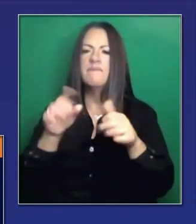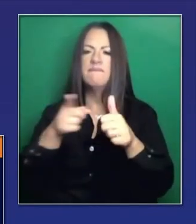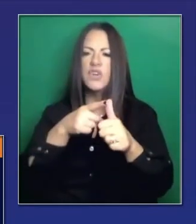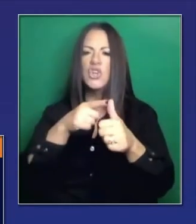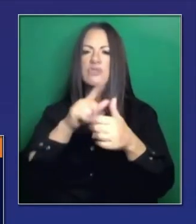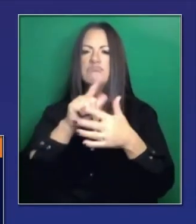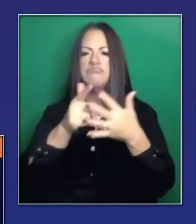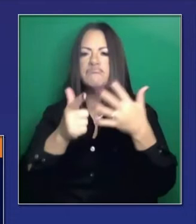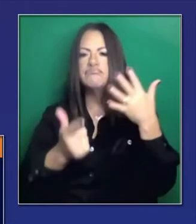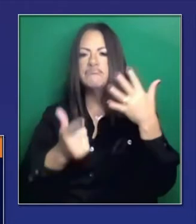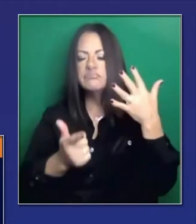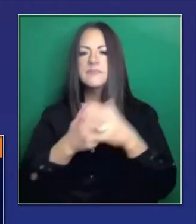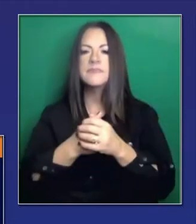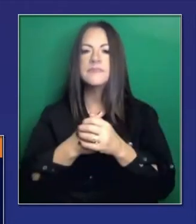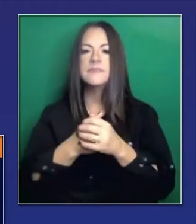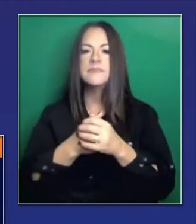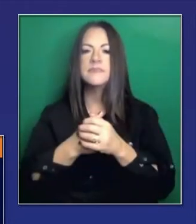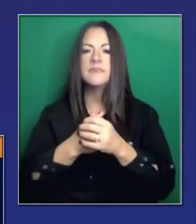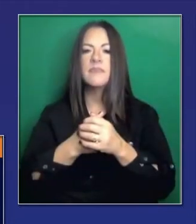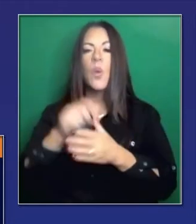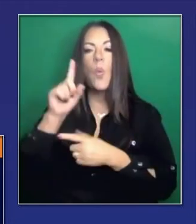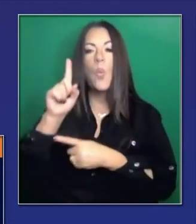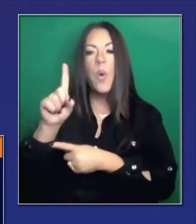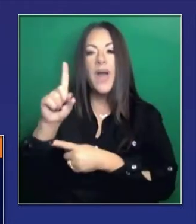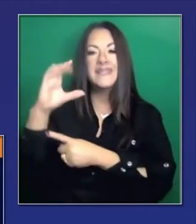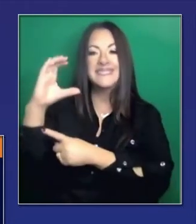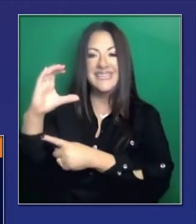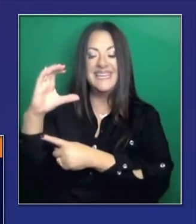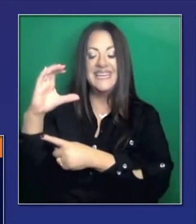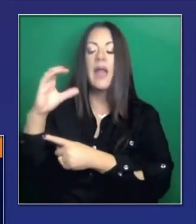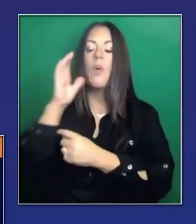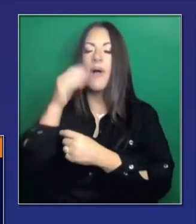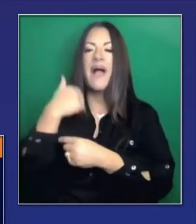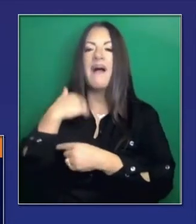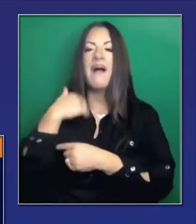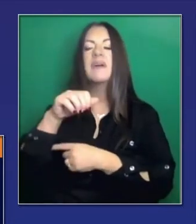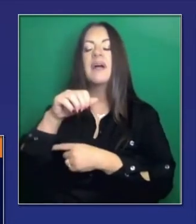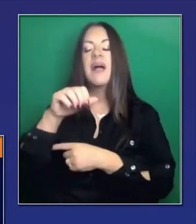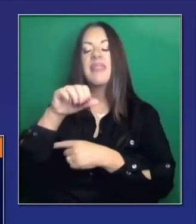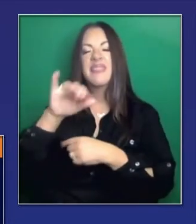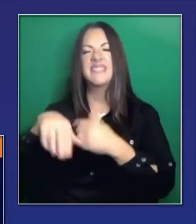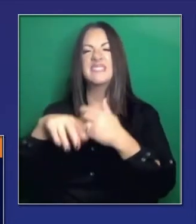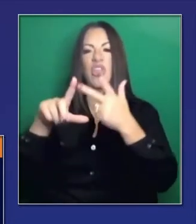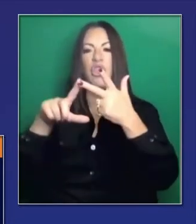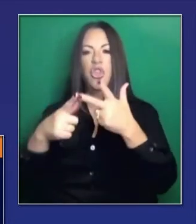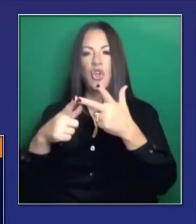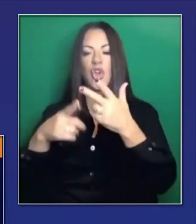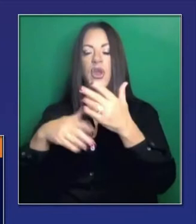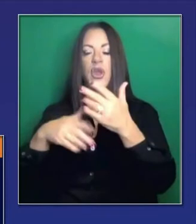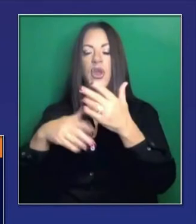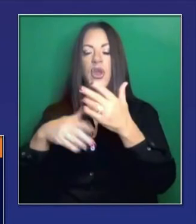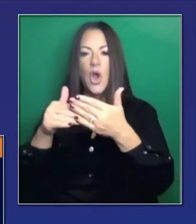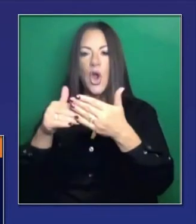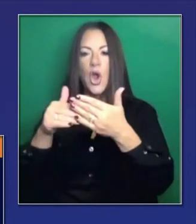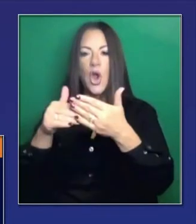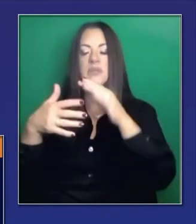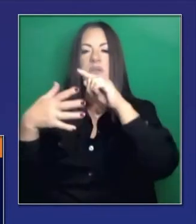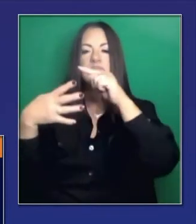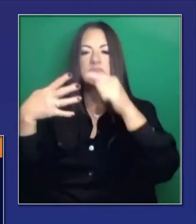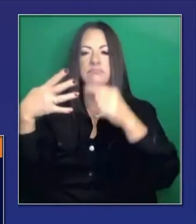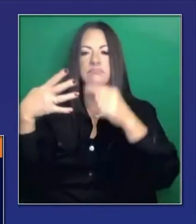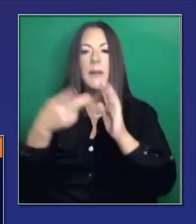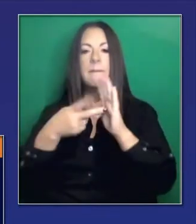1C, la actualizaremos. Todavía no ha sido finalizada. Y será para